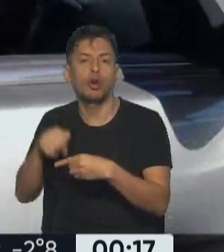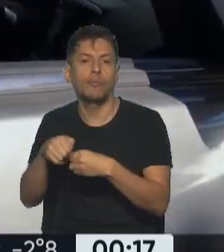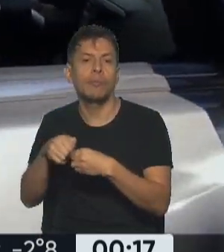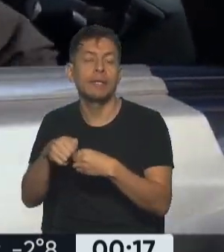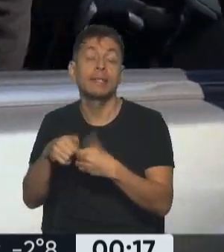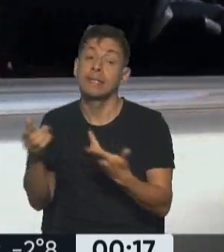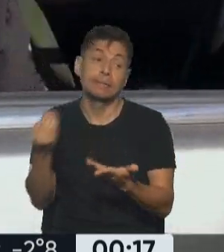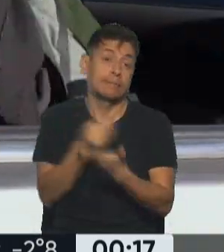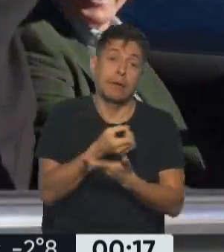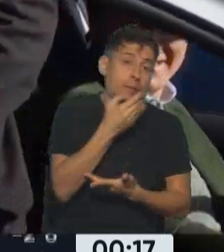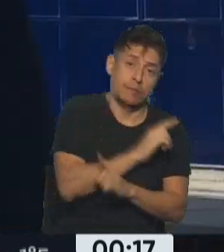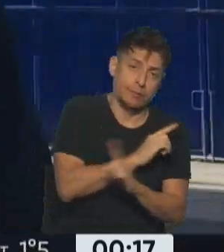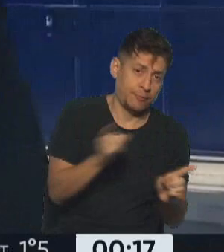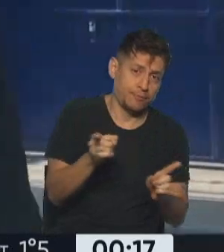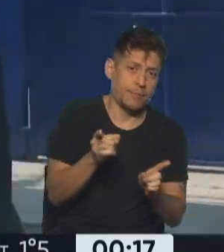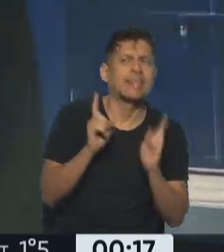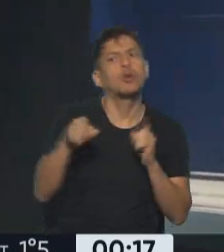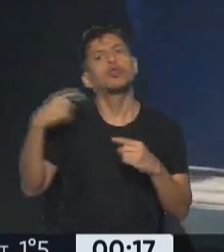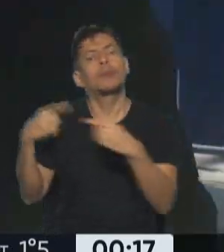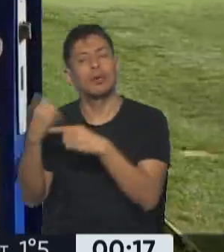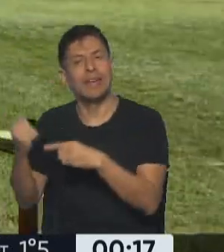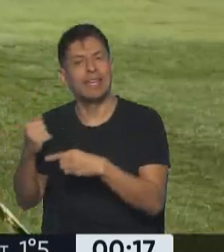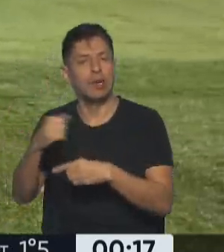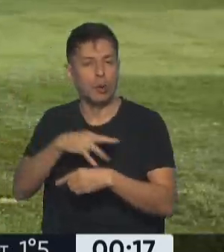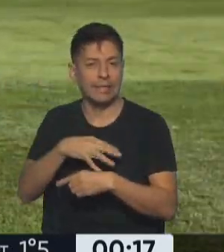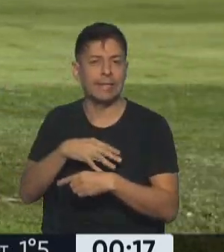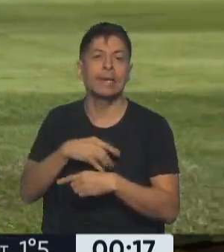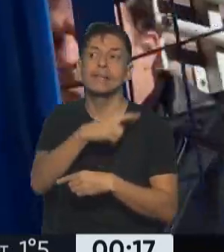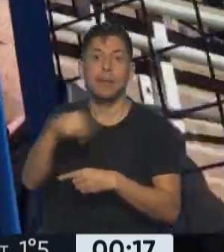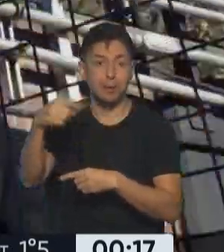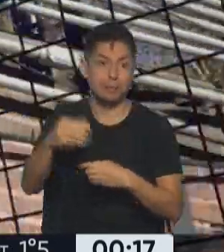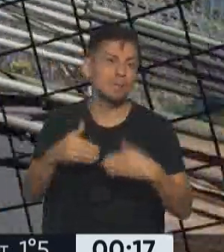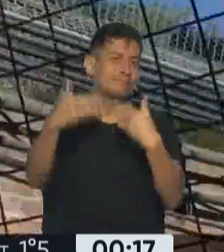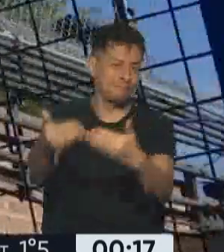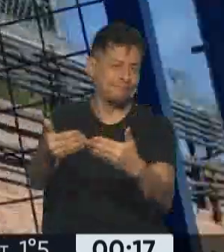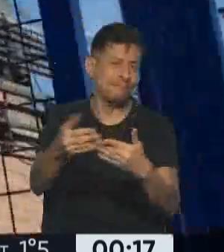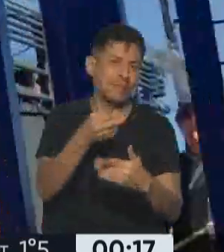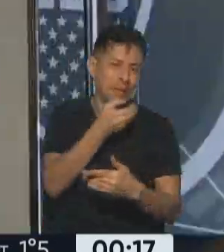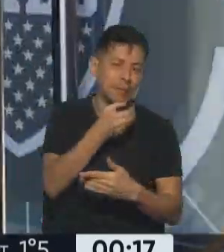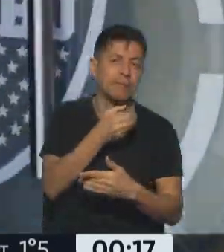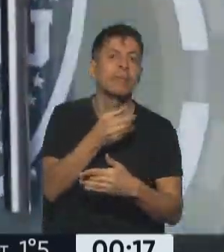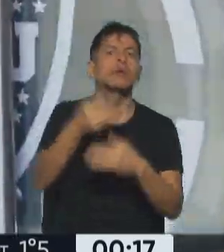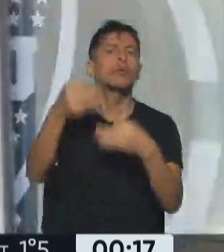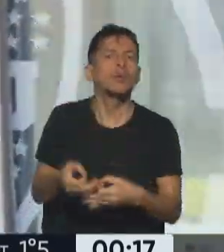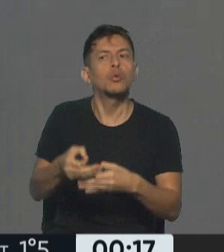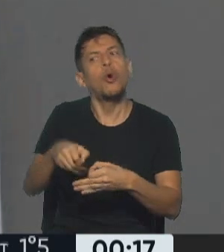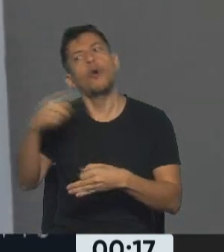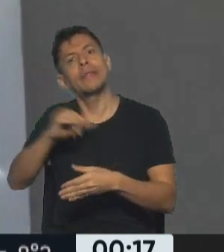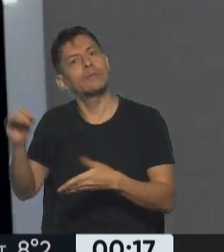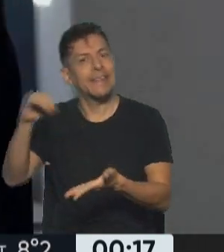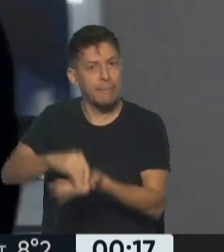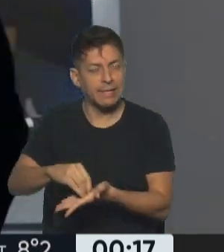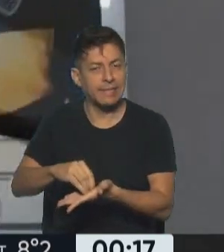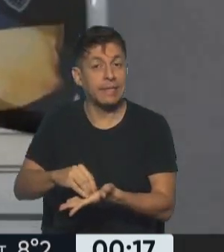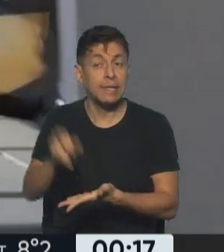no iba a jugar como titular, y que también tenía el partido con Corintia, lograron pasarlo para la próxima semana. En el medio de todo eso, como decías vos, aparece otra denuncia.